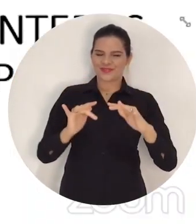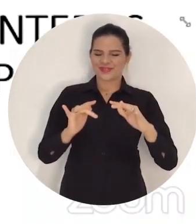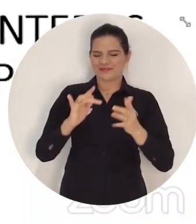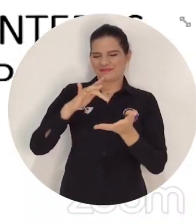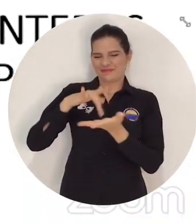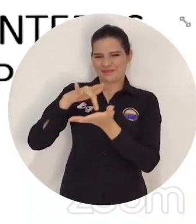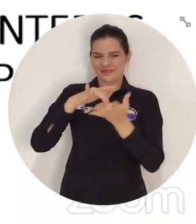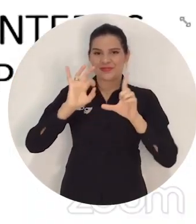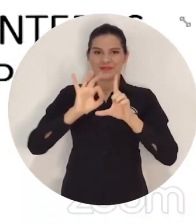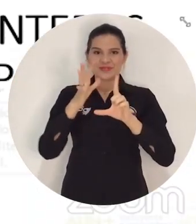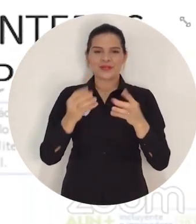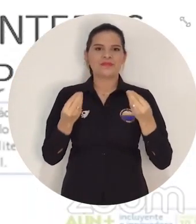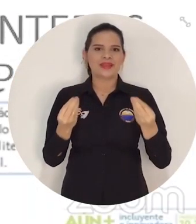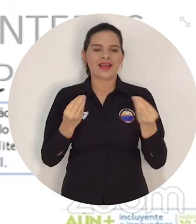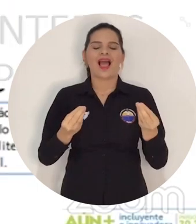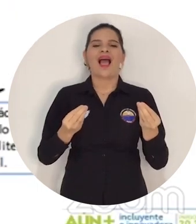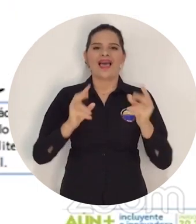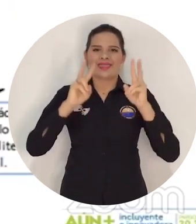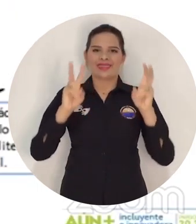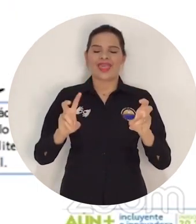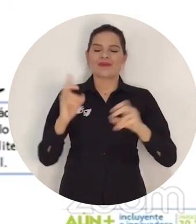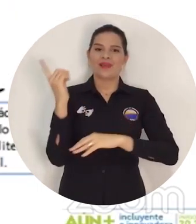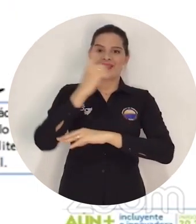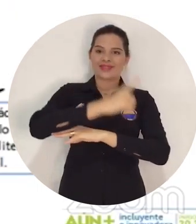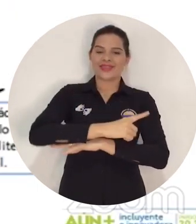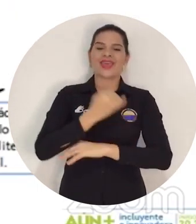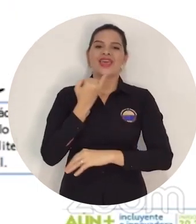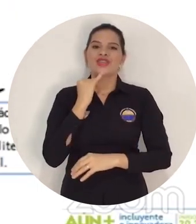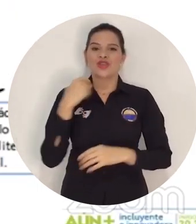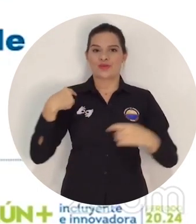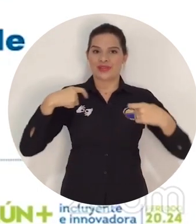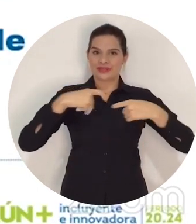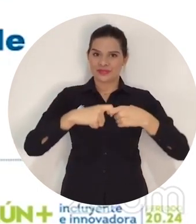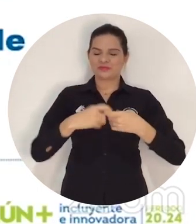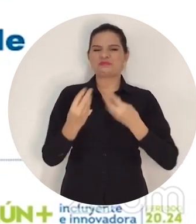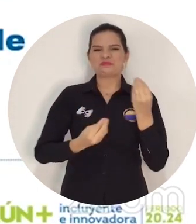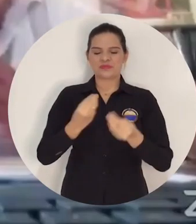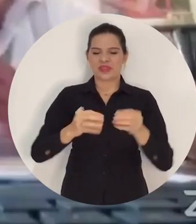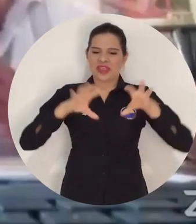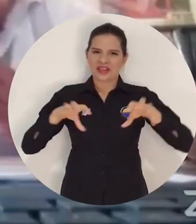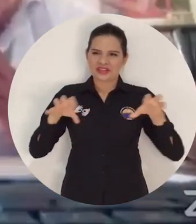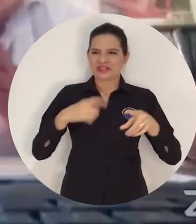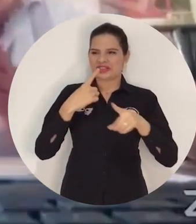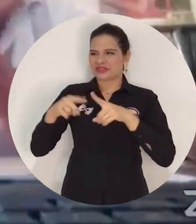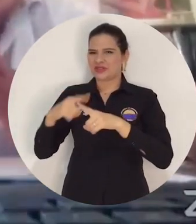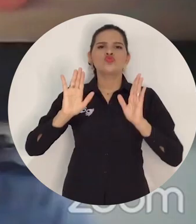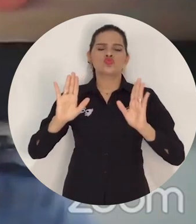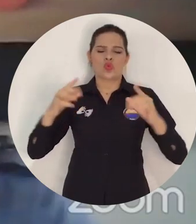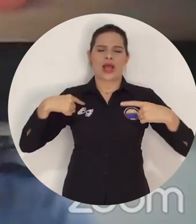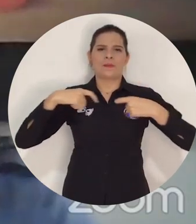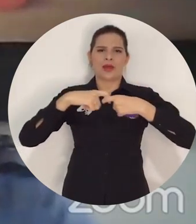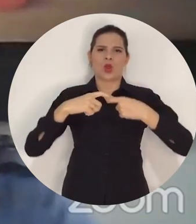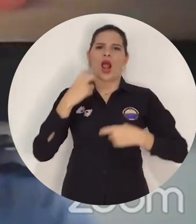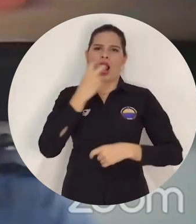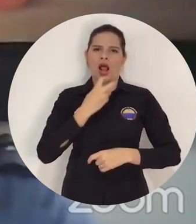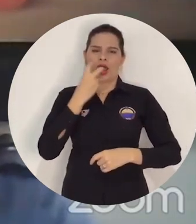conmemoración del Día del Idioma Español, con espacios interactivos, conferencias, conversatorios y diversas actividades académicas de manera